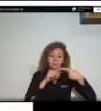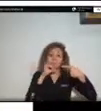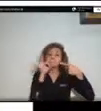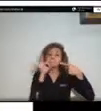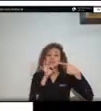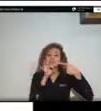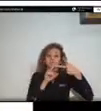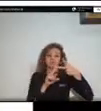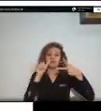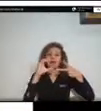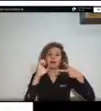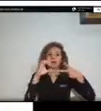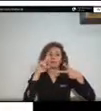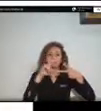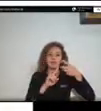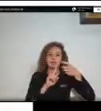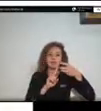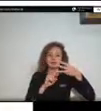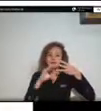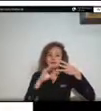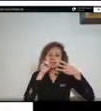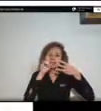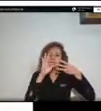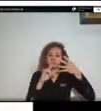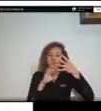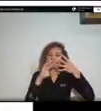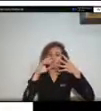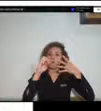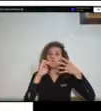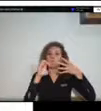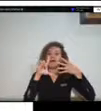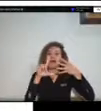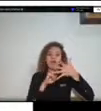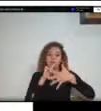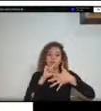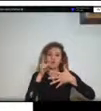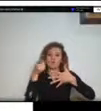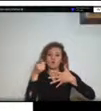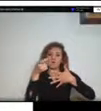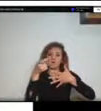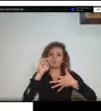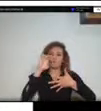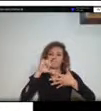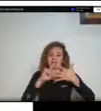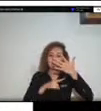Castillo Cumaral Guamal Fuente de Oro Granada Restrepo Lejanía Cimeseta siguiente